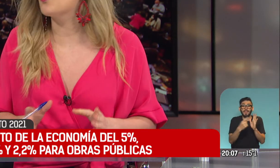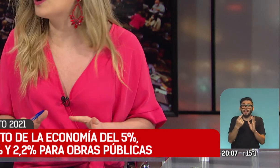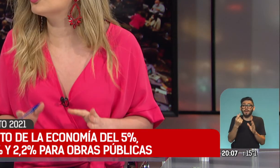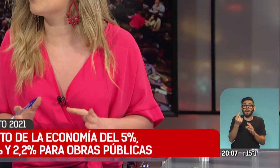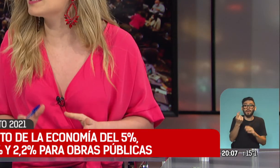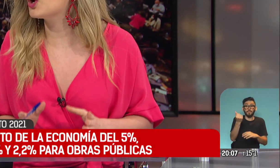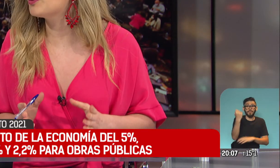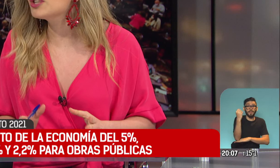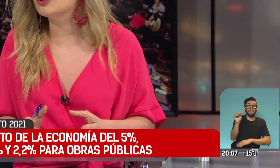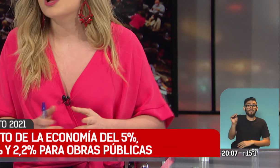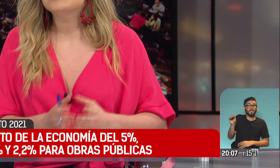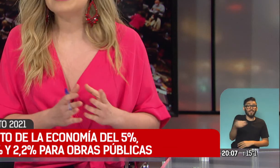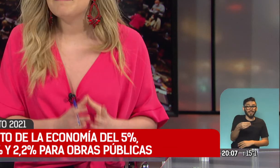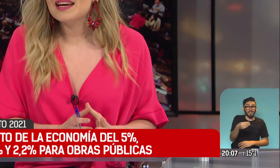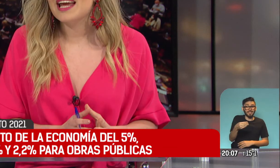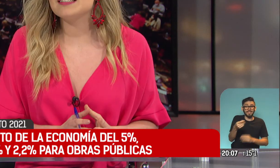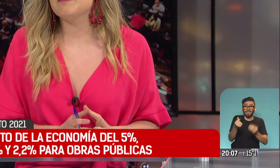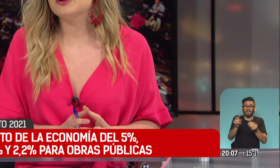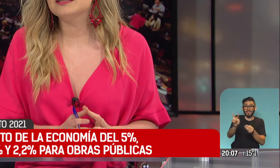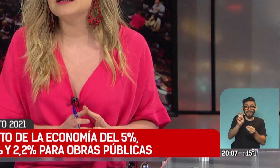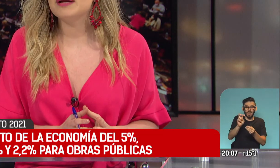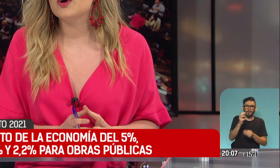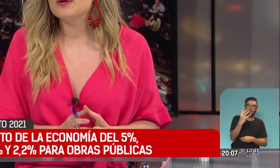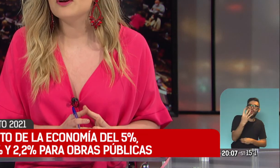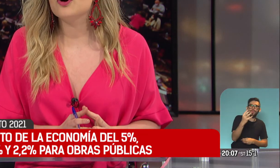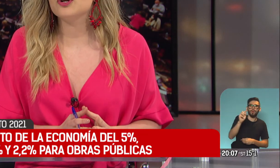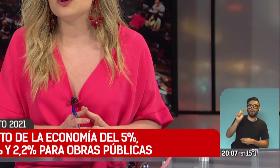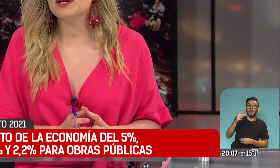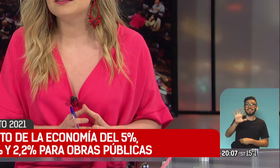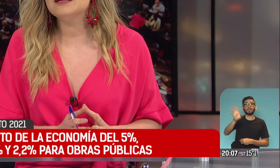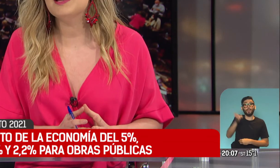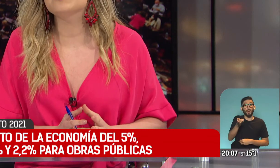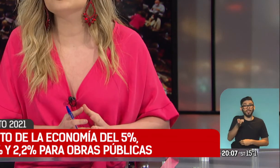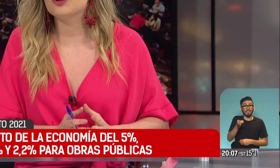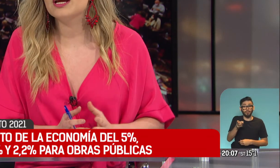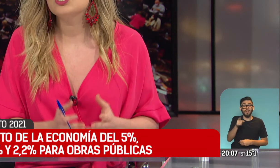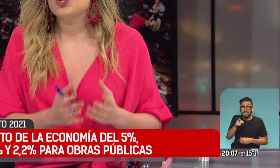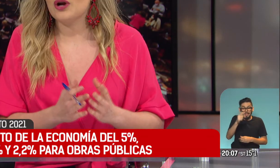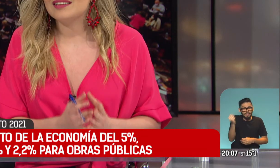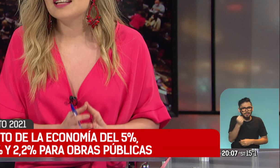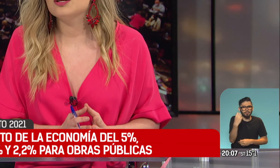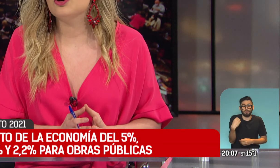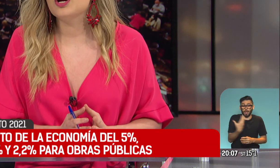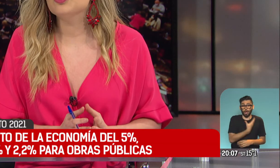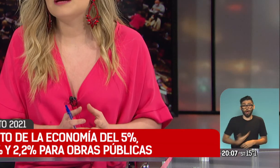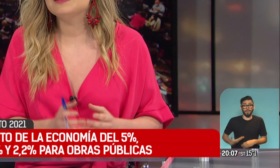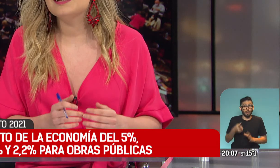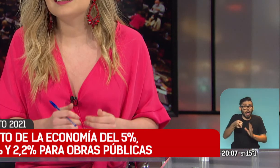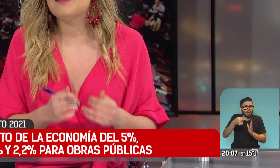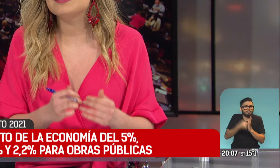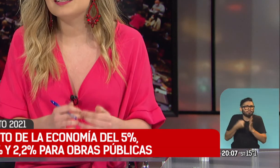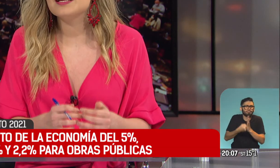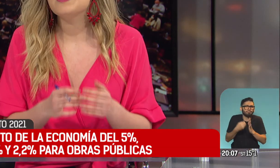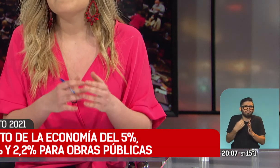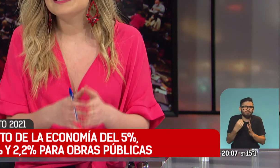prevé del 4,5%. También es importante para el gobierno resolver este tema. De hecho, lo que está haciendo ahora justamente